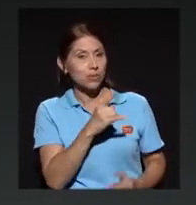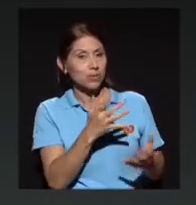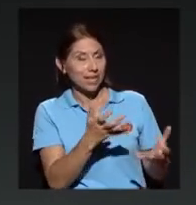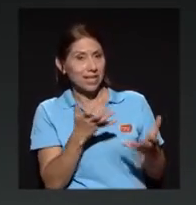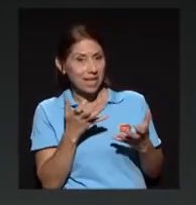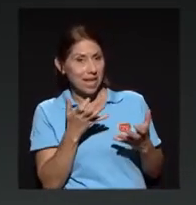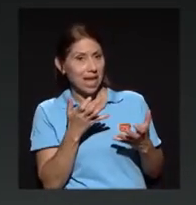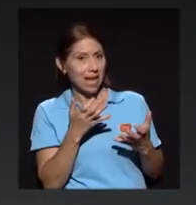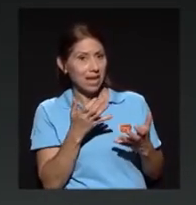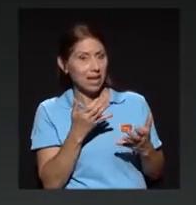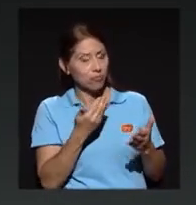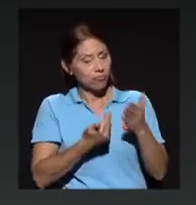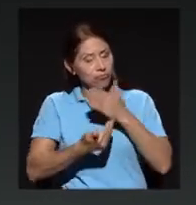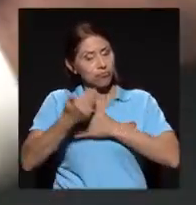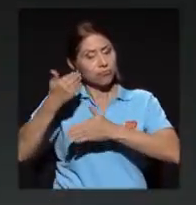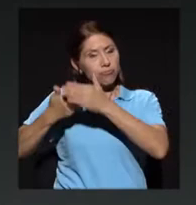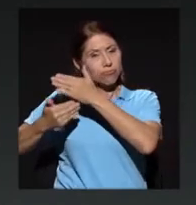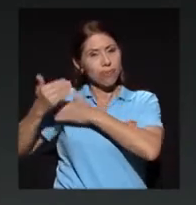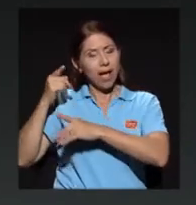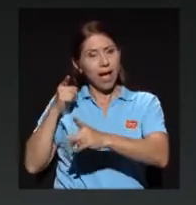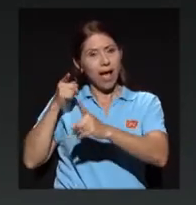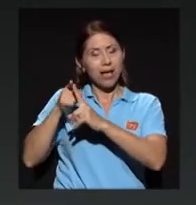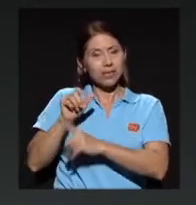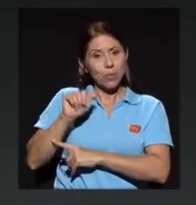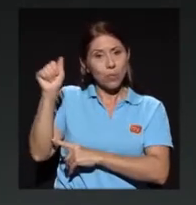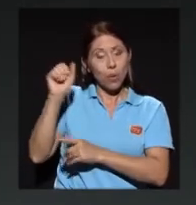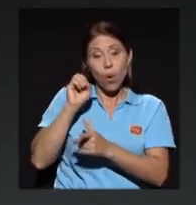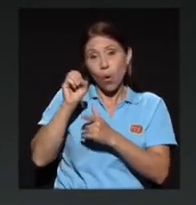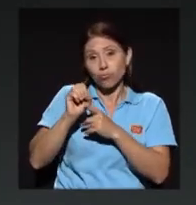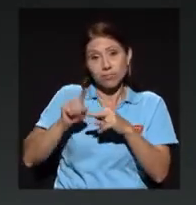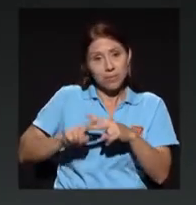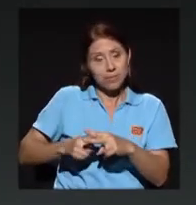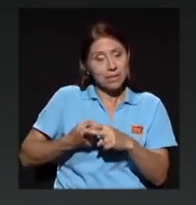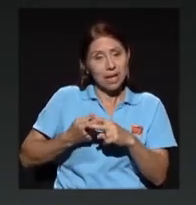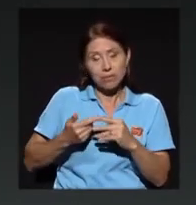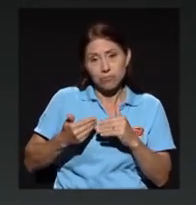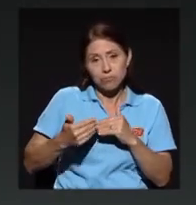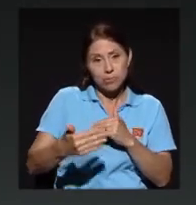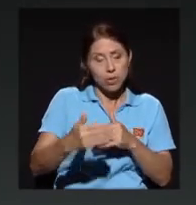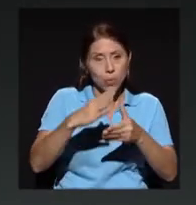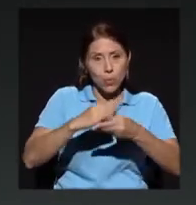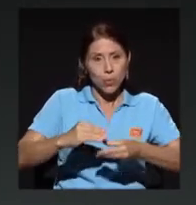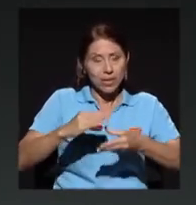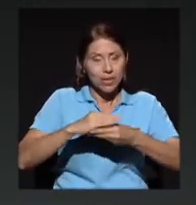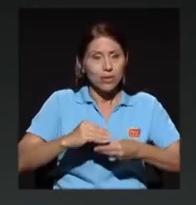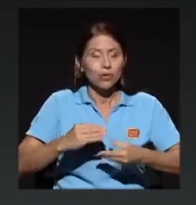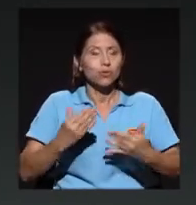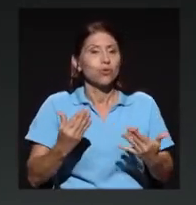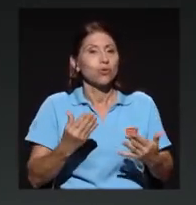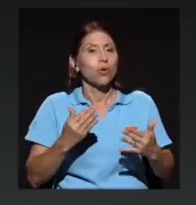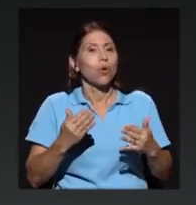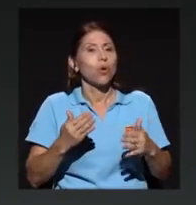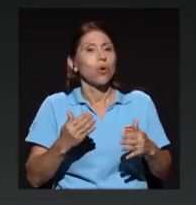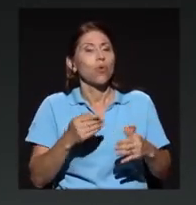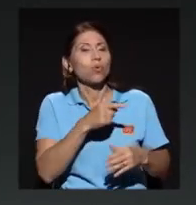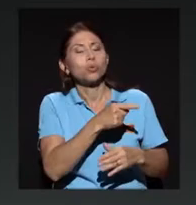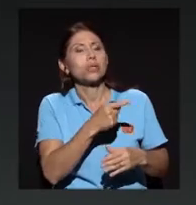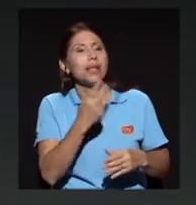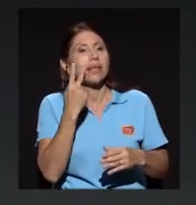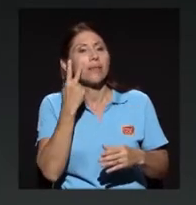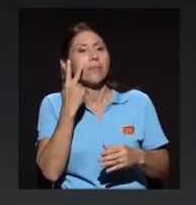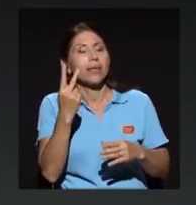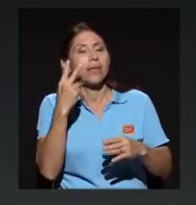irse hasta Montesillos, o si quiere empezar desde ahí, tal vez cuéntenos un poco cómo veía usted el mundo